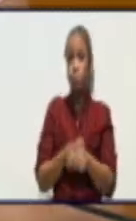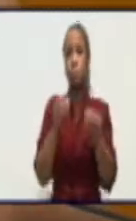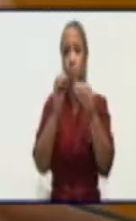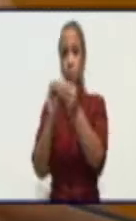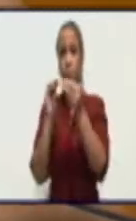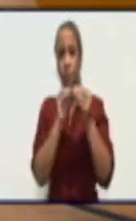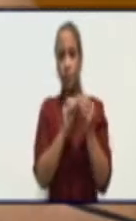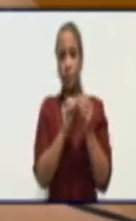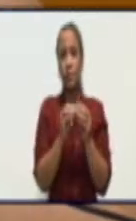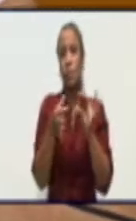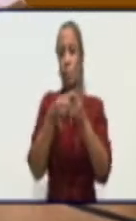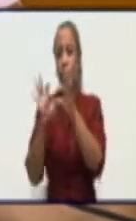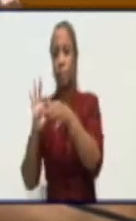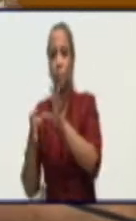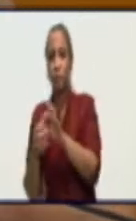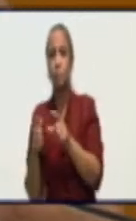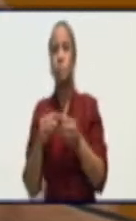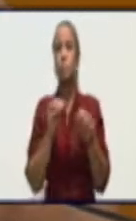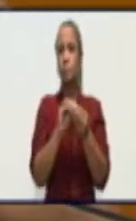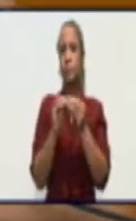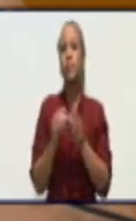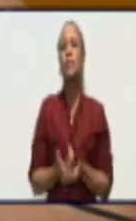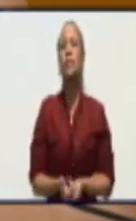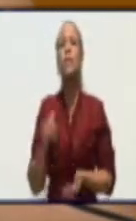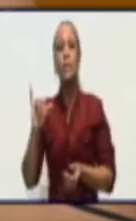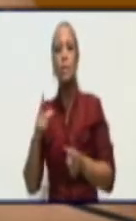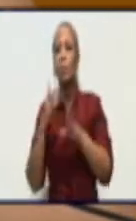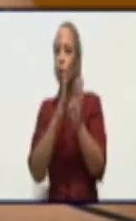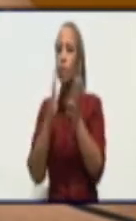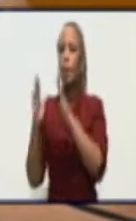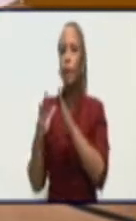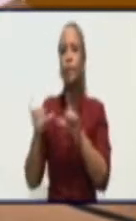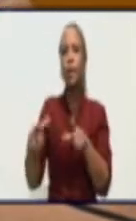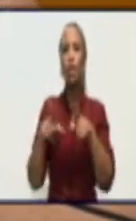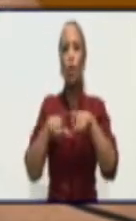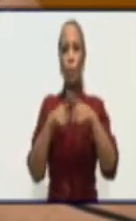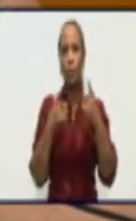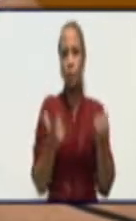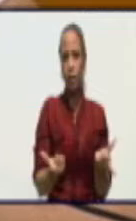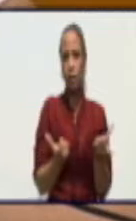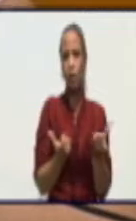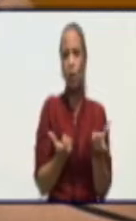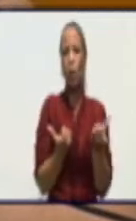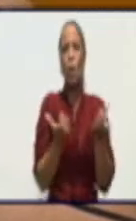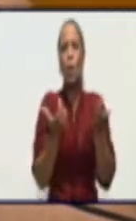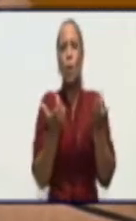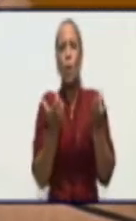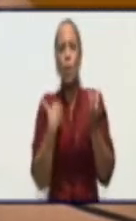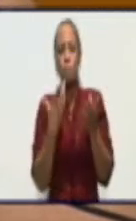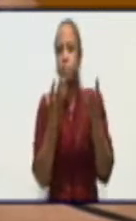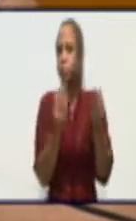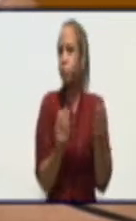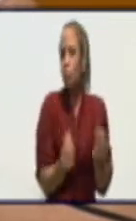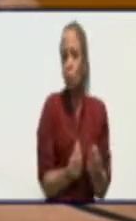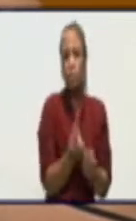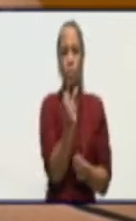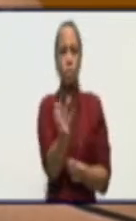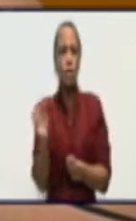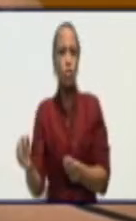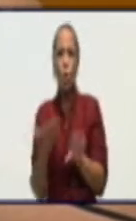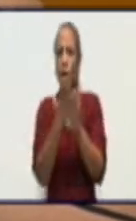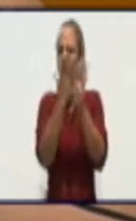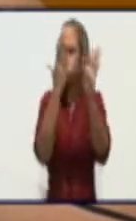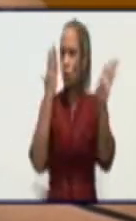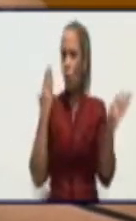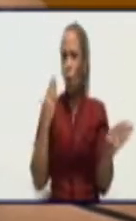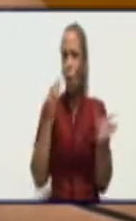y la otra parte es el cumplimiento que estamos viendo en la aglomeración de personas en los lugares donde se expenden alimentos, en cualquier, en